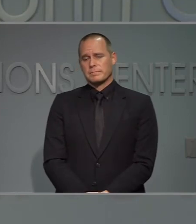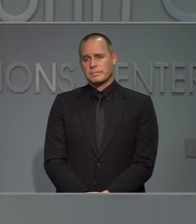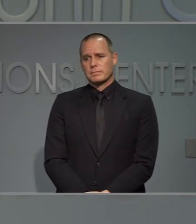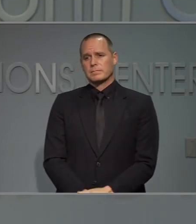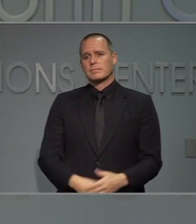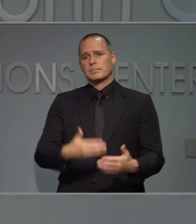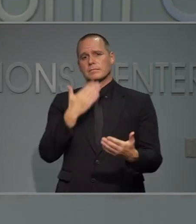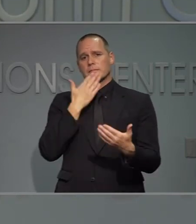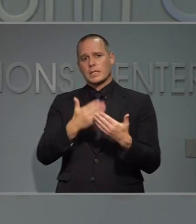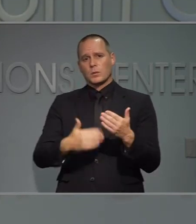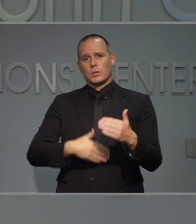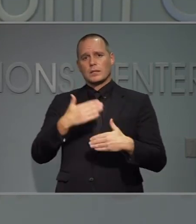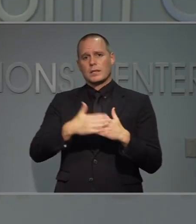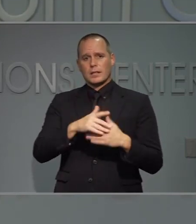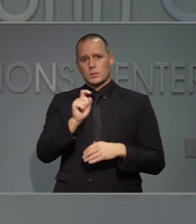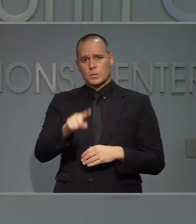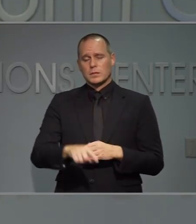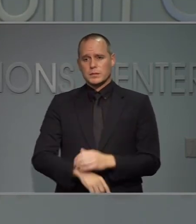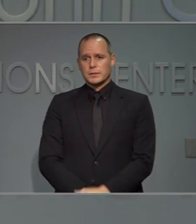Gracias, la siguiente pregunta.